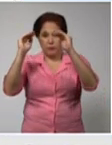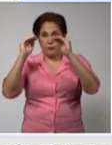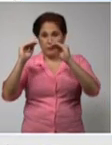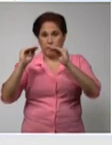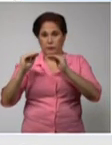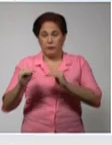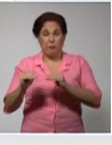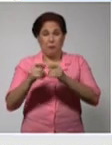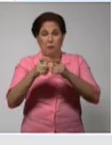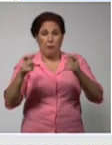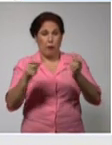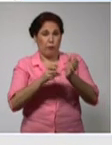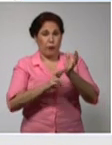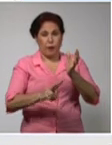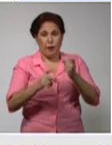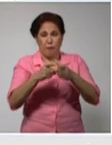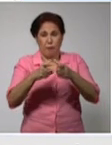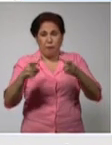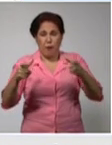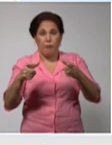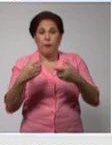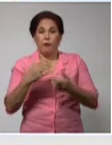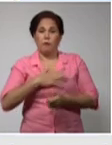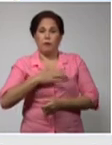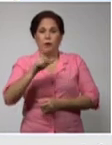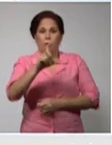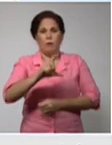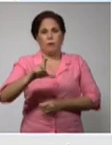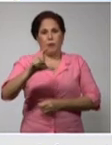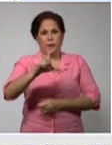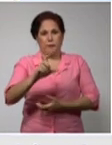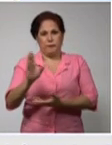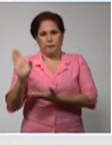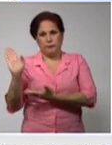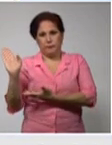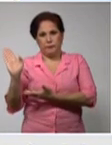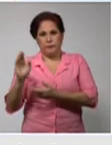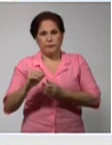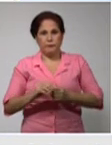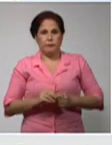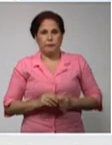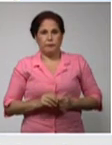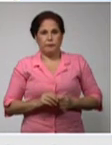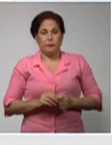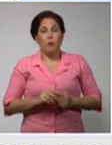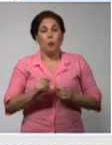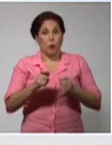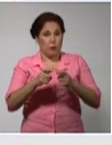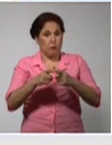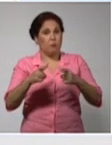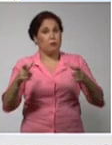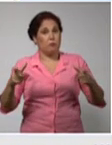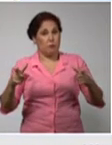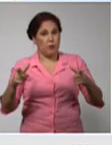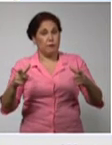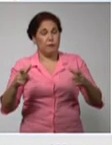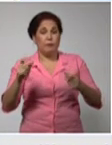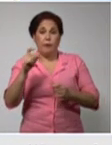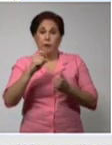con mayores tasas, pues Camagüey, que tuvo un incremento en un momento determinado,